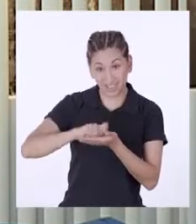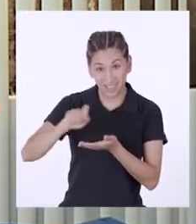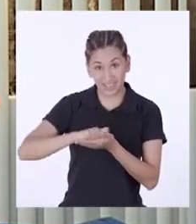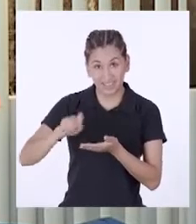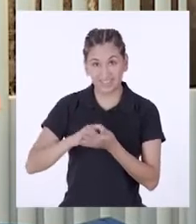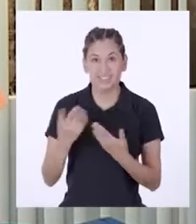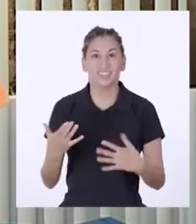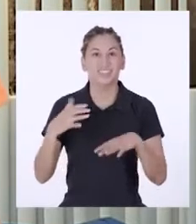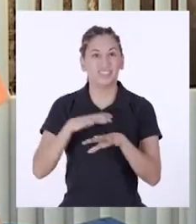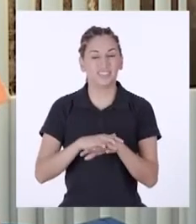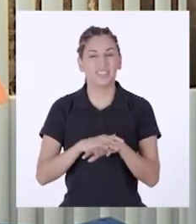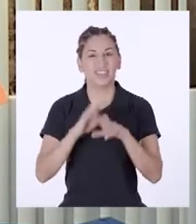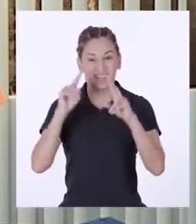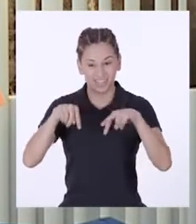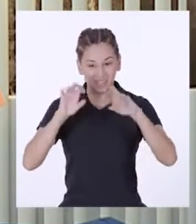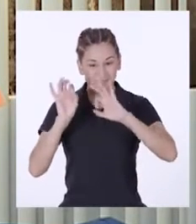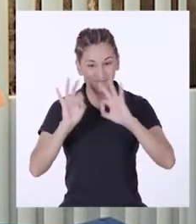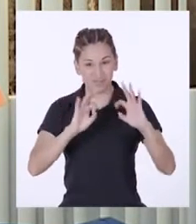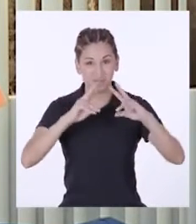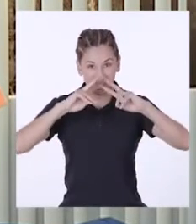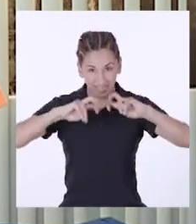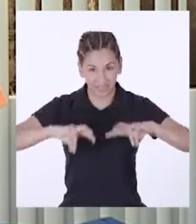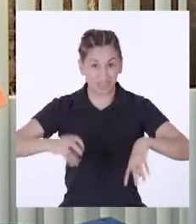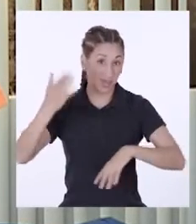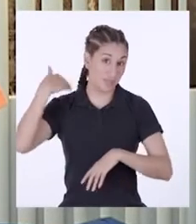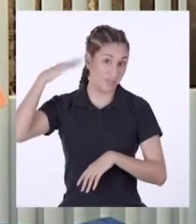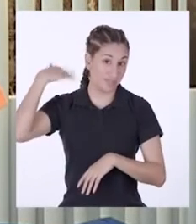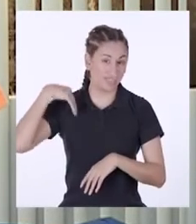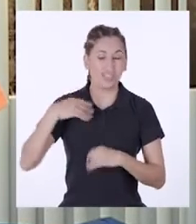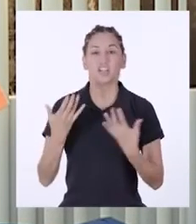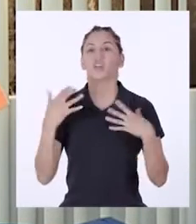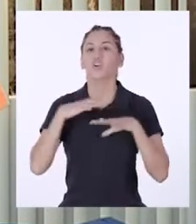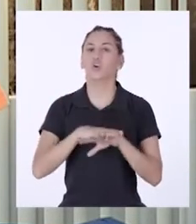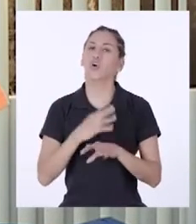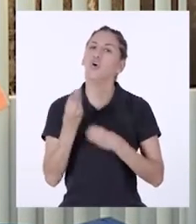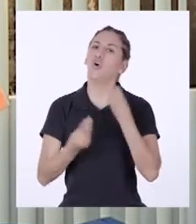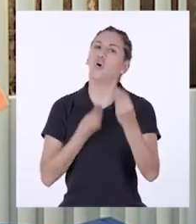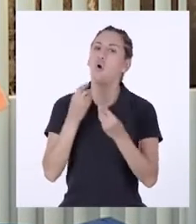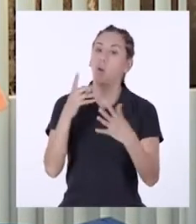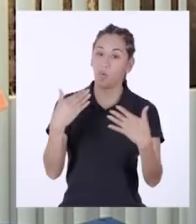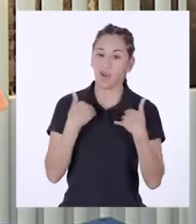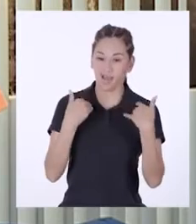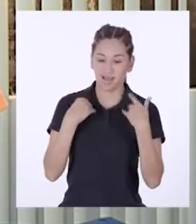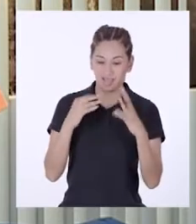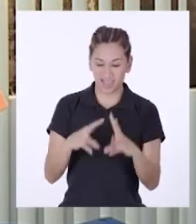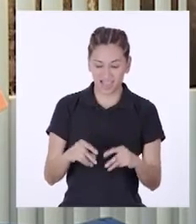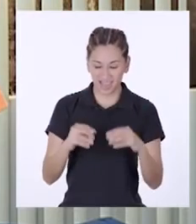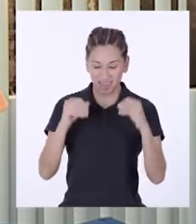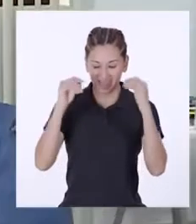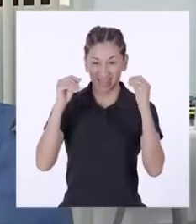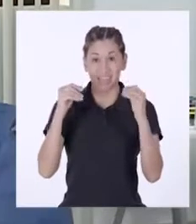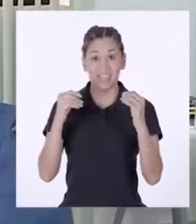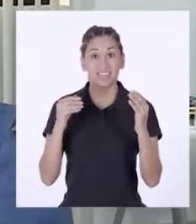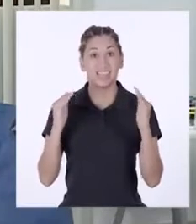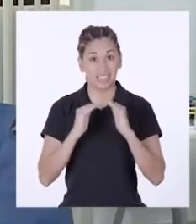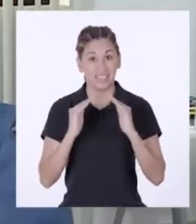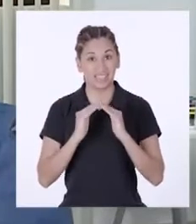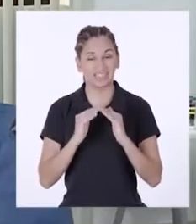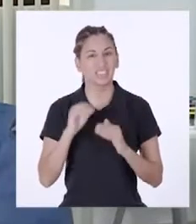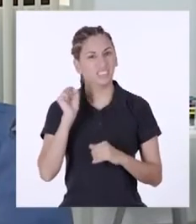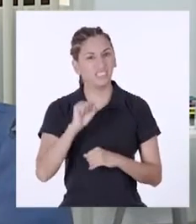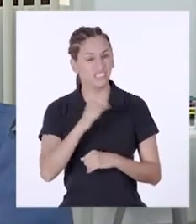acerca de la investigación pasada sobre cómo obtener compost casero. Sí,